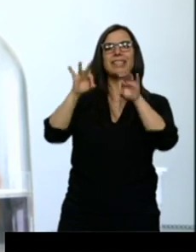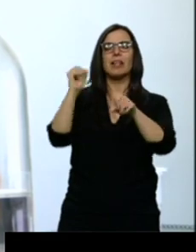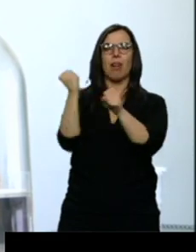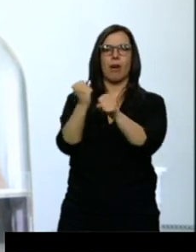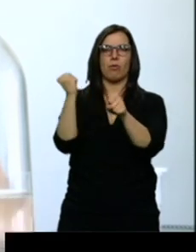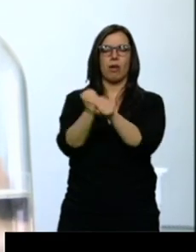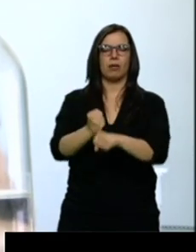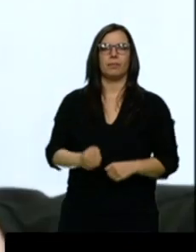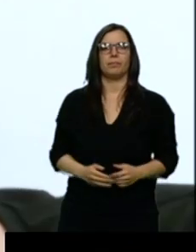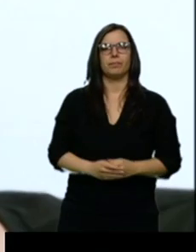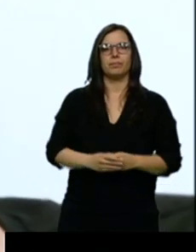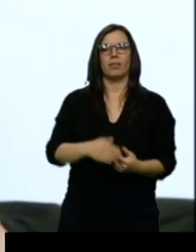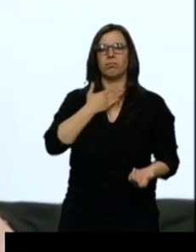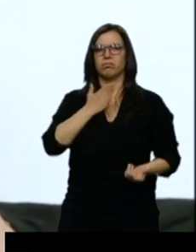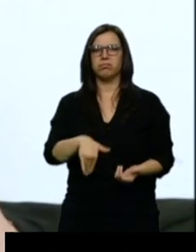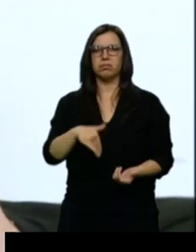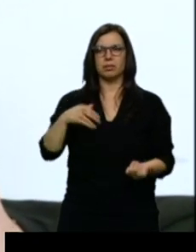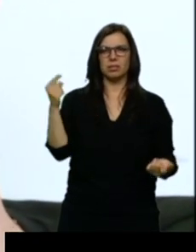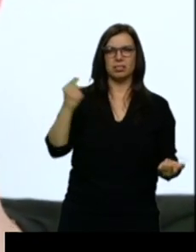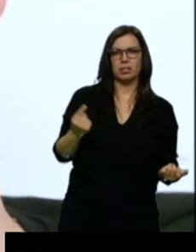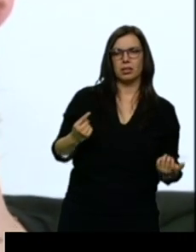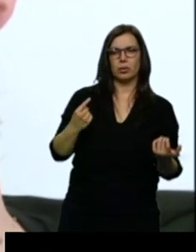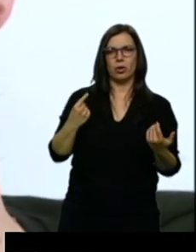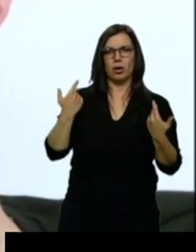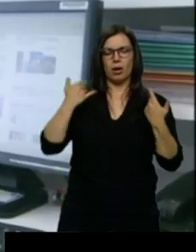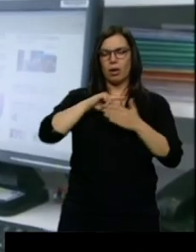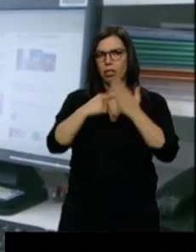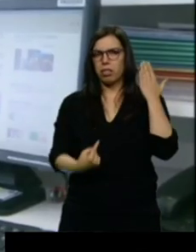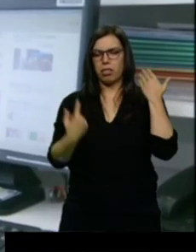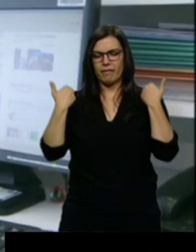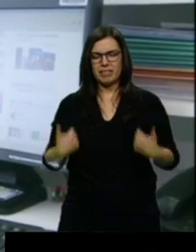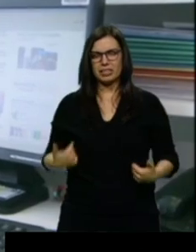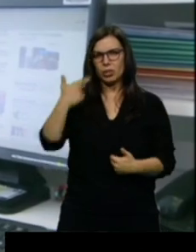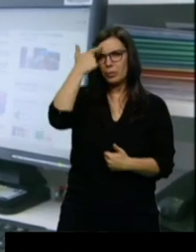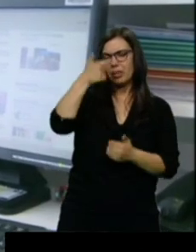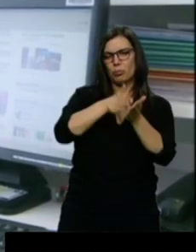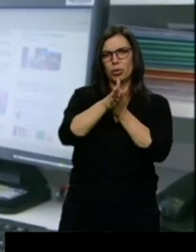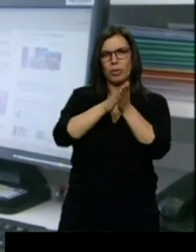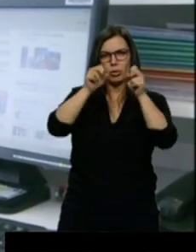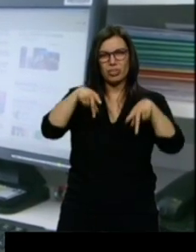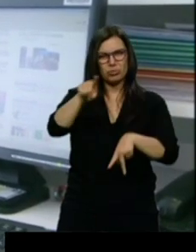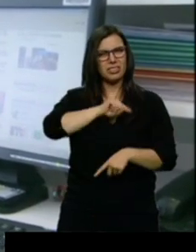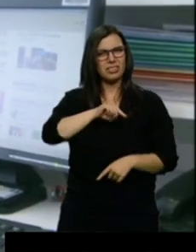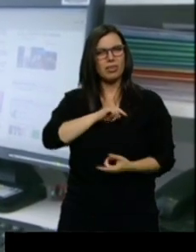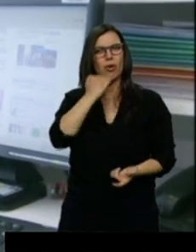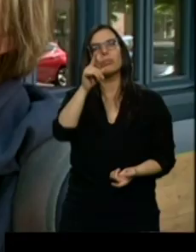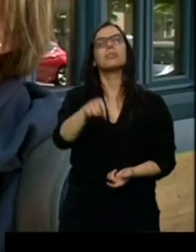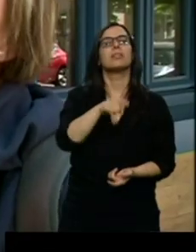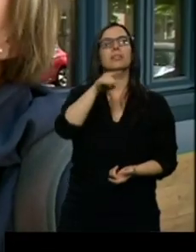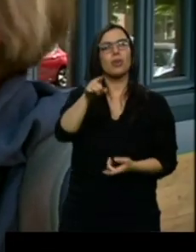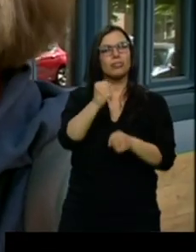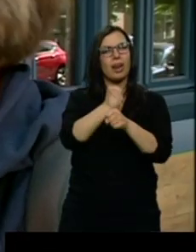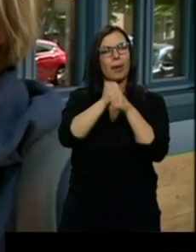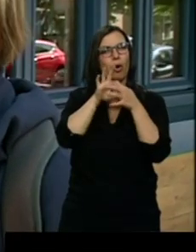Apatía, negatividad, cansancio físico y mental o falta de motivación. ¿Ha sentido alguna vez alguno de estos síntomas en el trabajo? Sí,